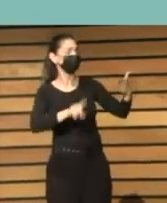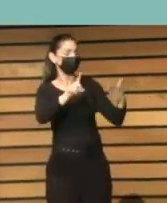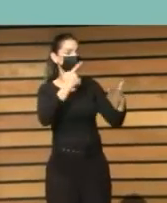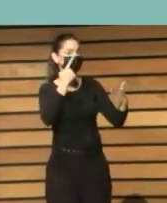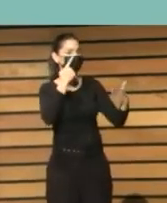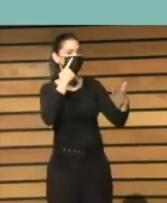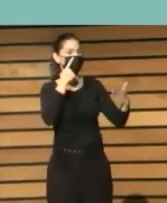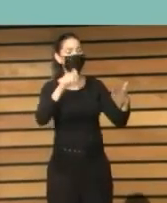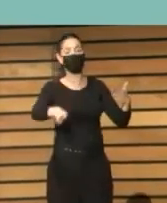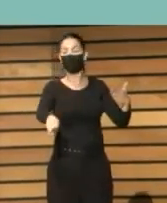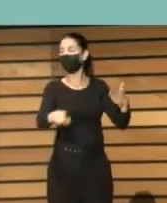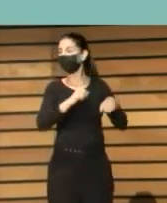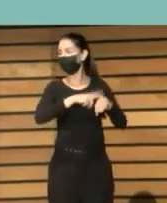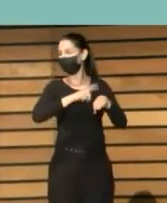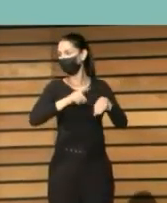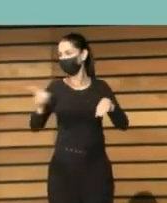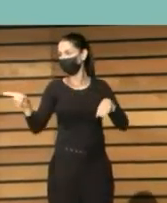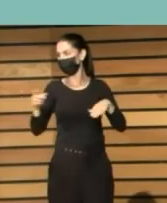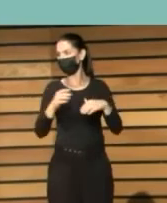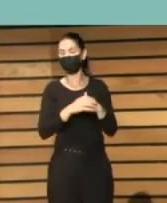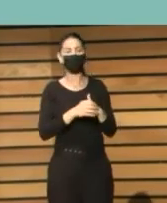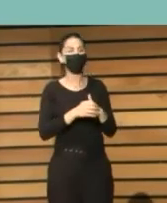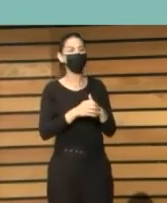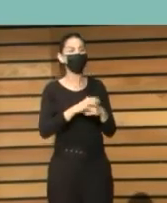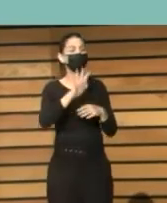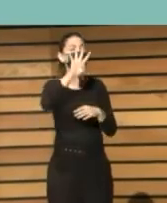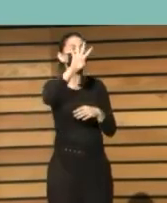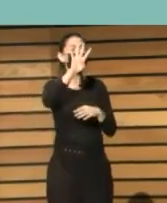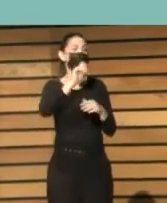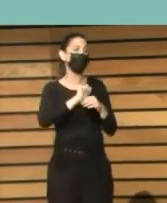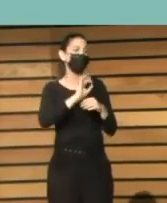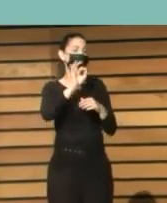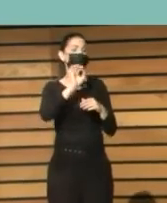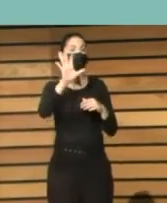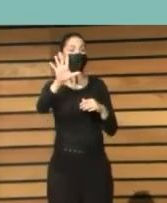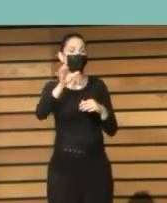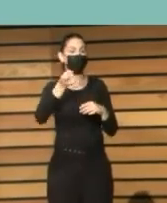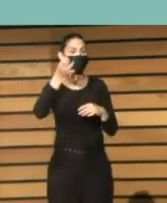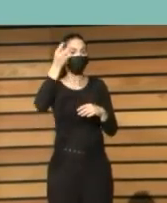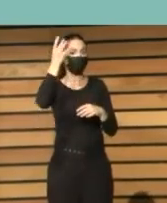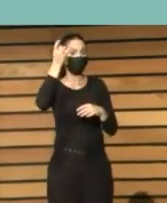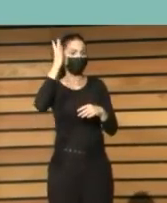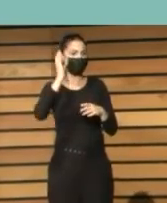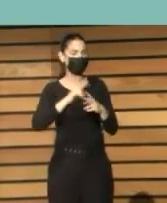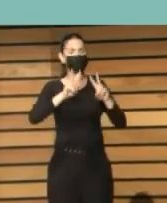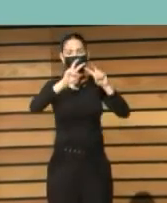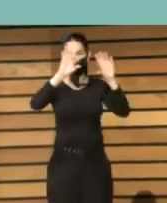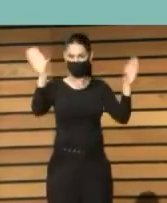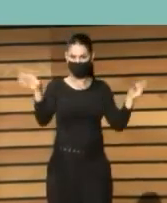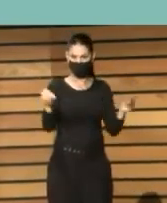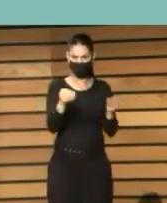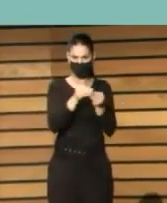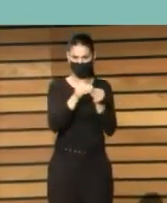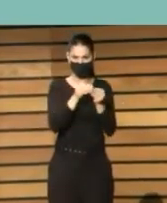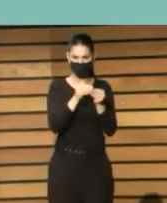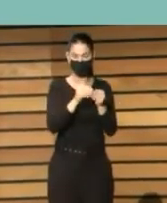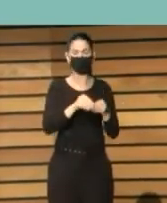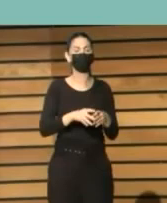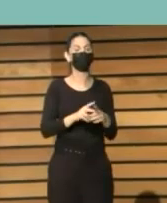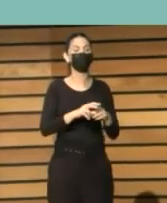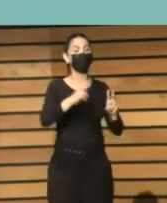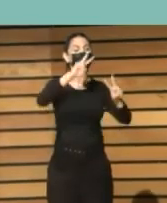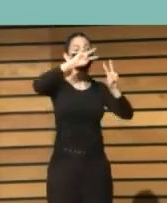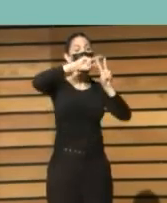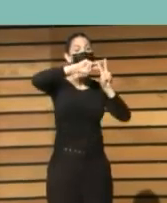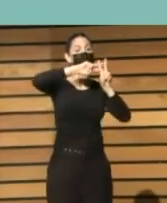a decir hemos incluido cuatro o cinco ideas de conclusiones con el hashtag biblioteca